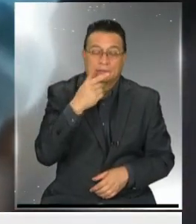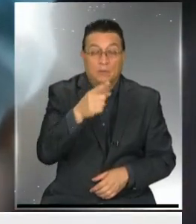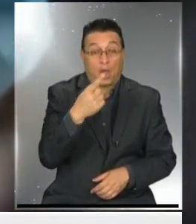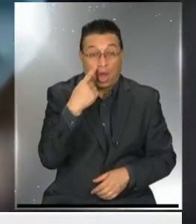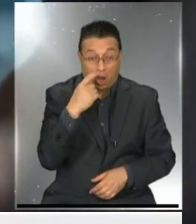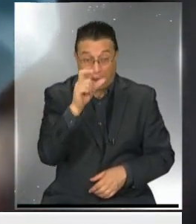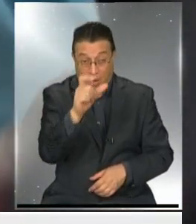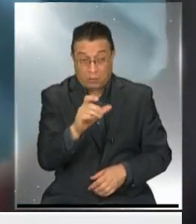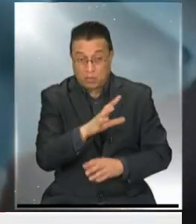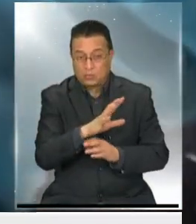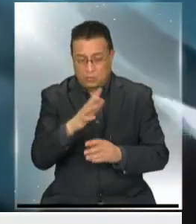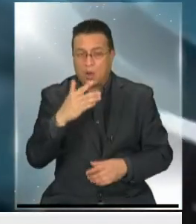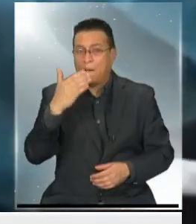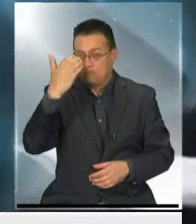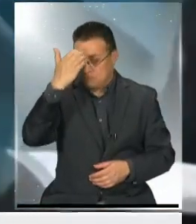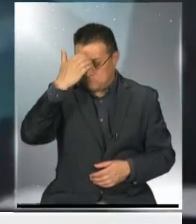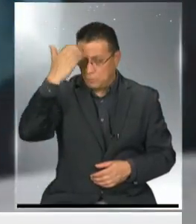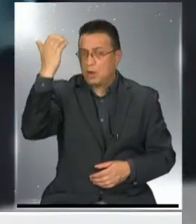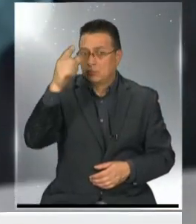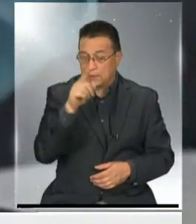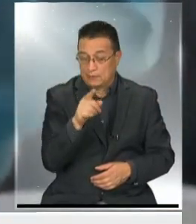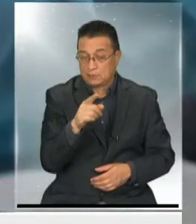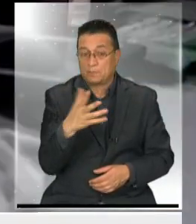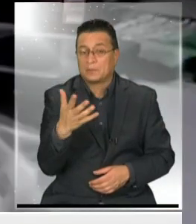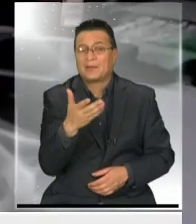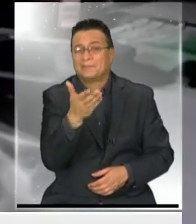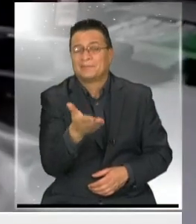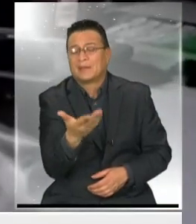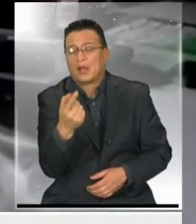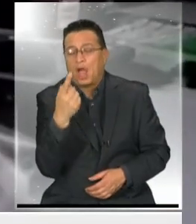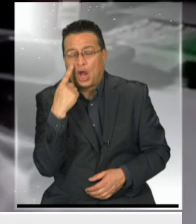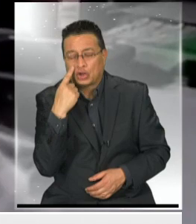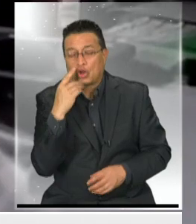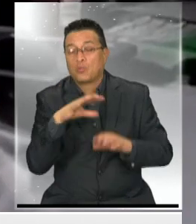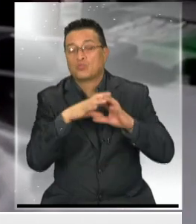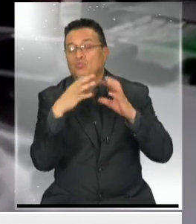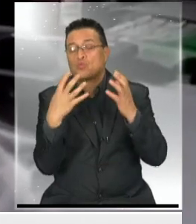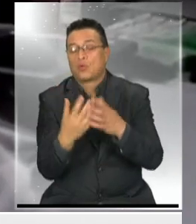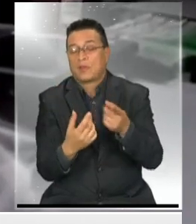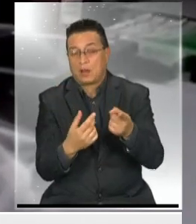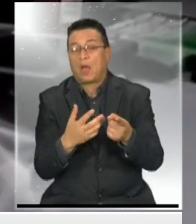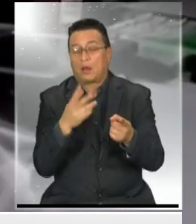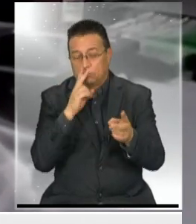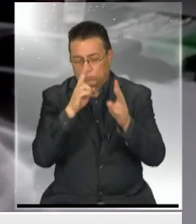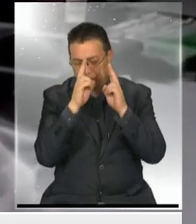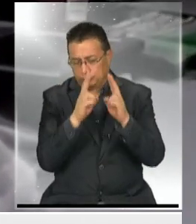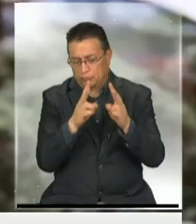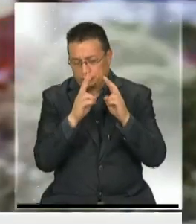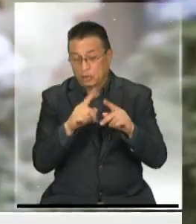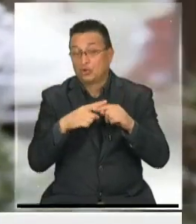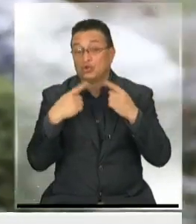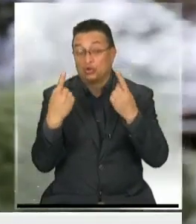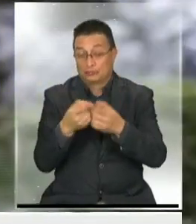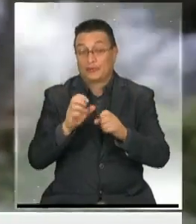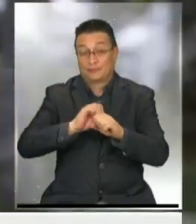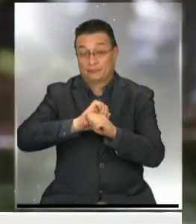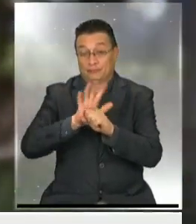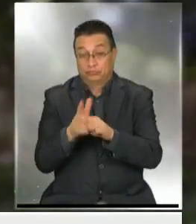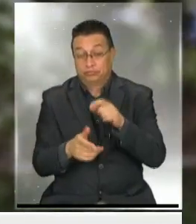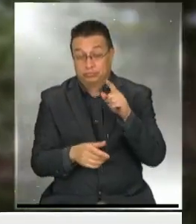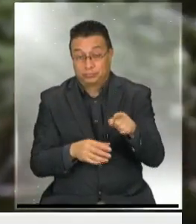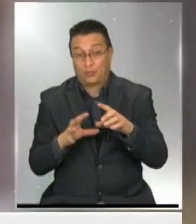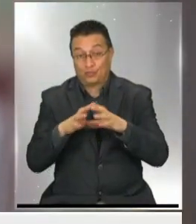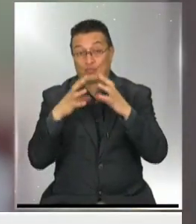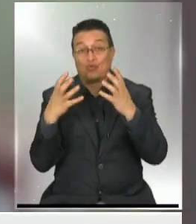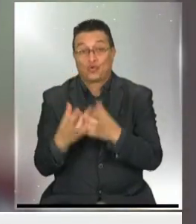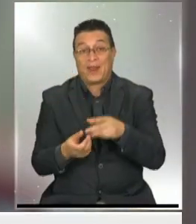mucha autoridad. ¿Por qué estamos hablando de este hombre que es conocido a nivel mundial, que ha sido destacado en esta contingencia del coronavirus a nivel